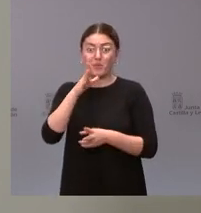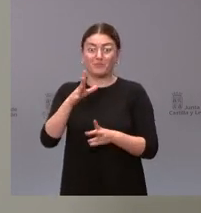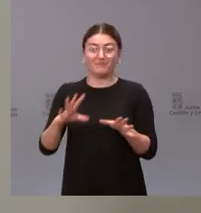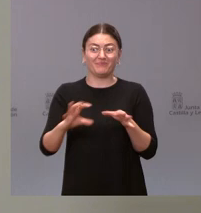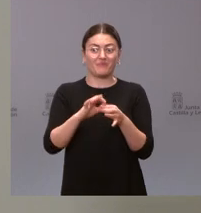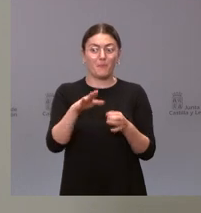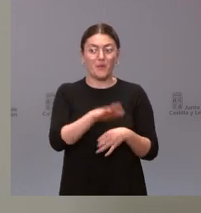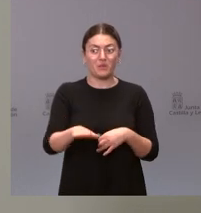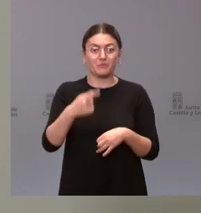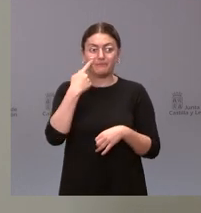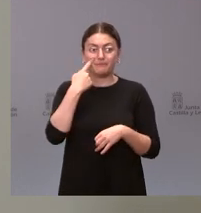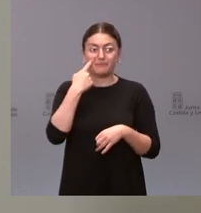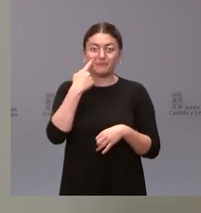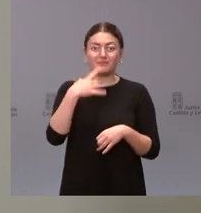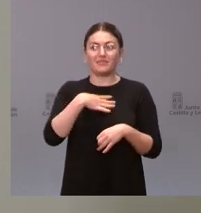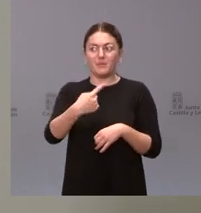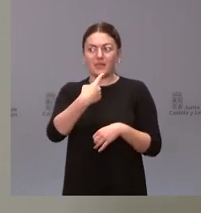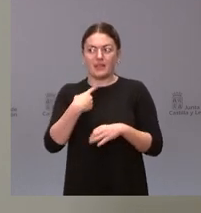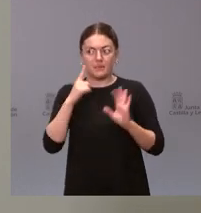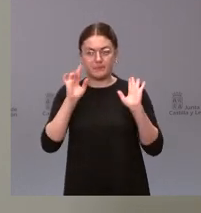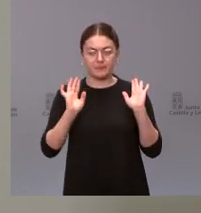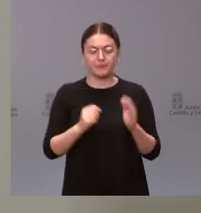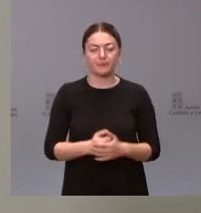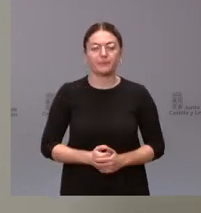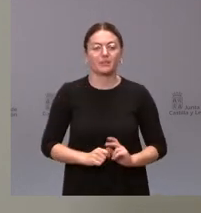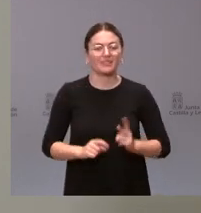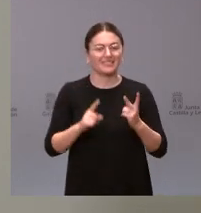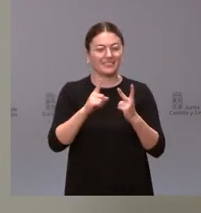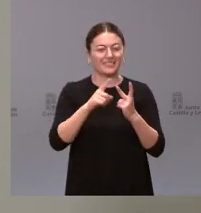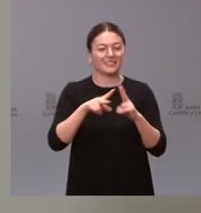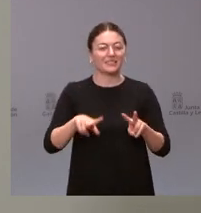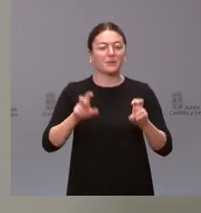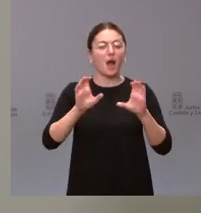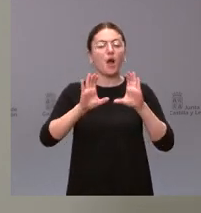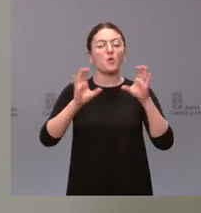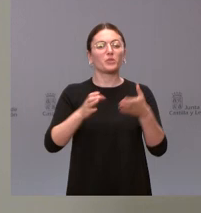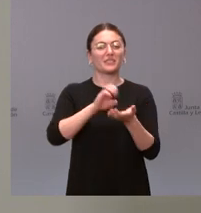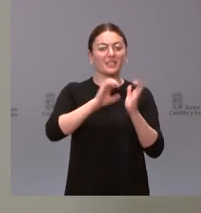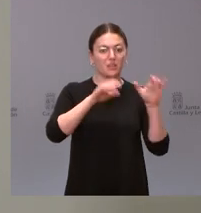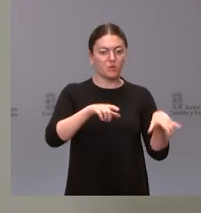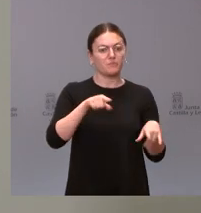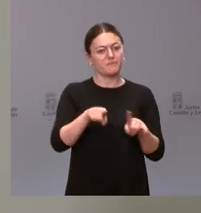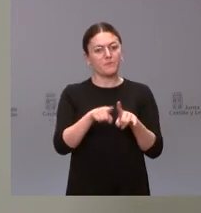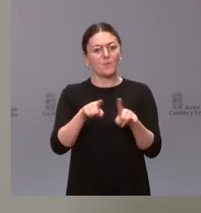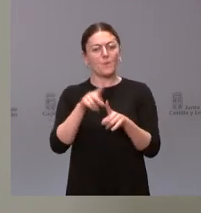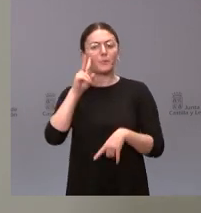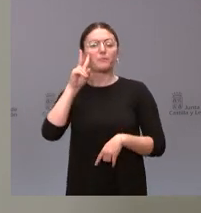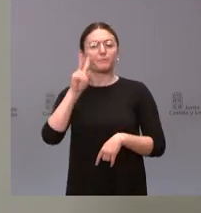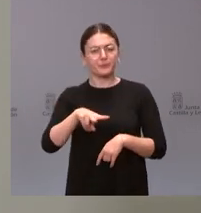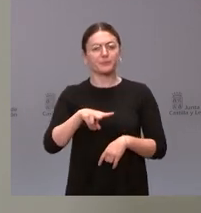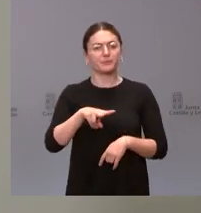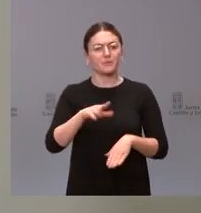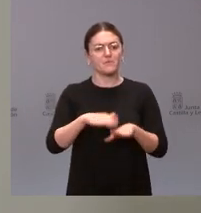me lo que me lo puedan confirmar el segundo de los aspectos la Junta de Castilla y León tiene un reconocimiento a